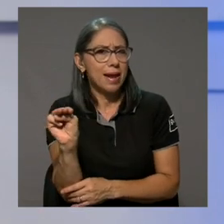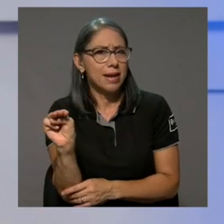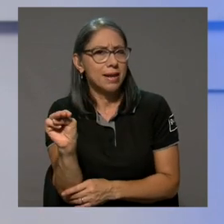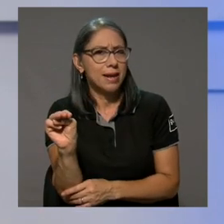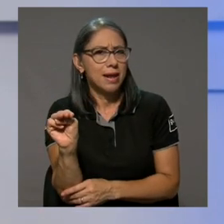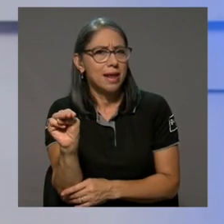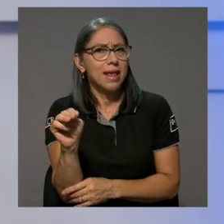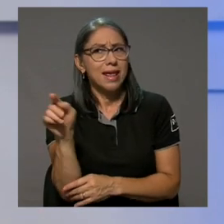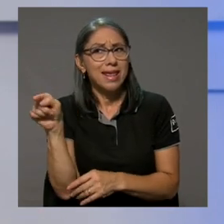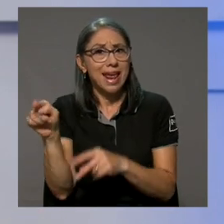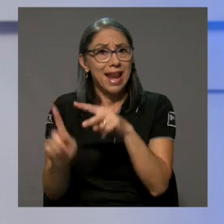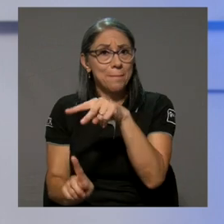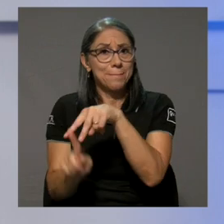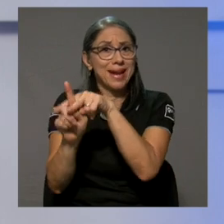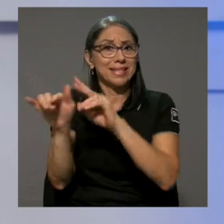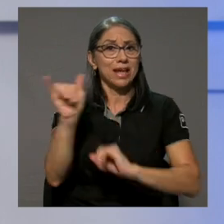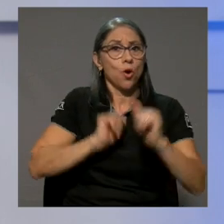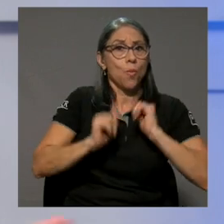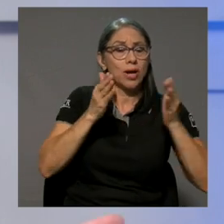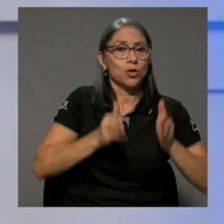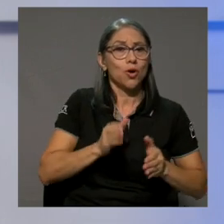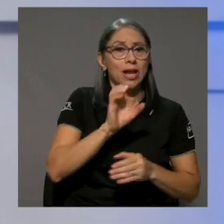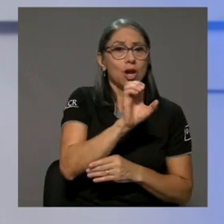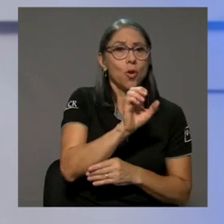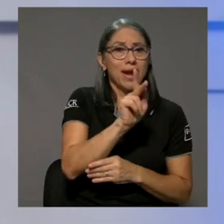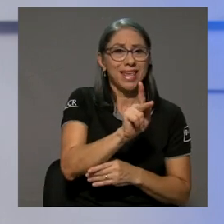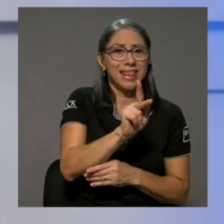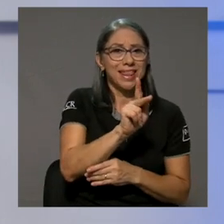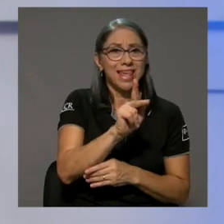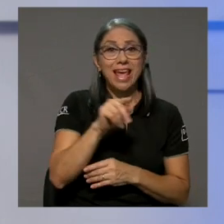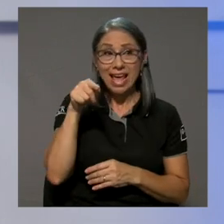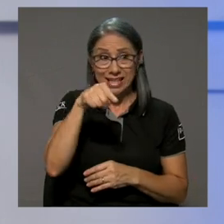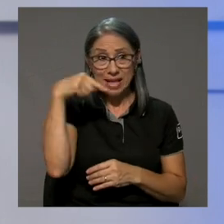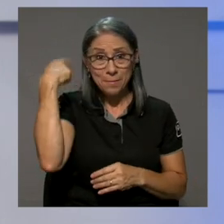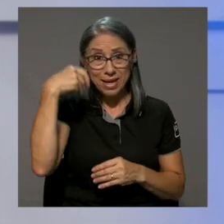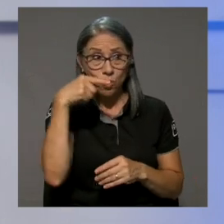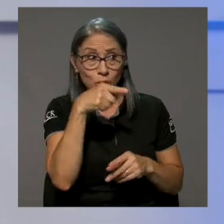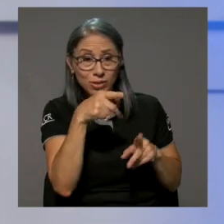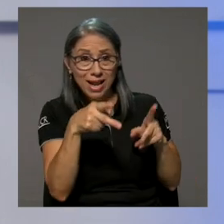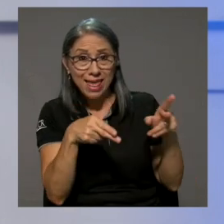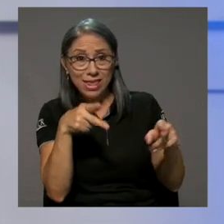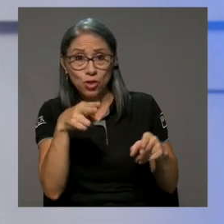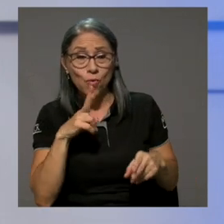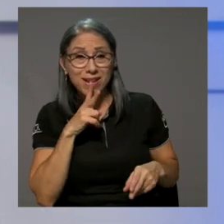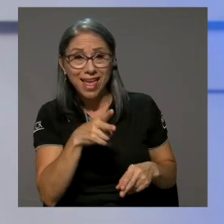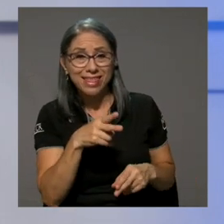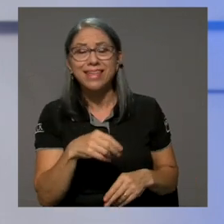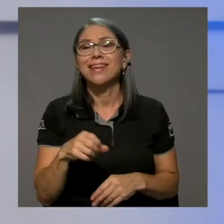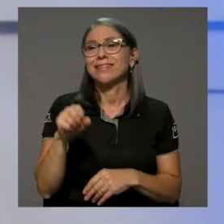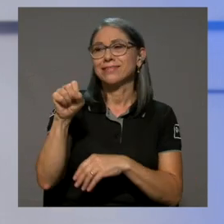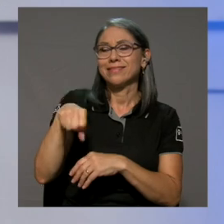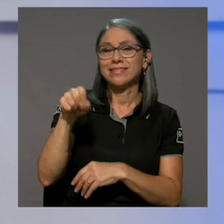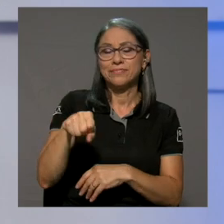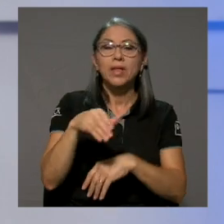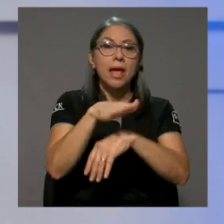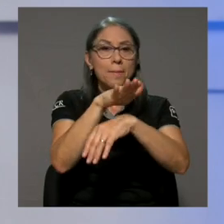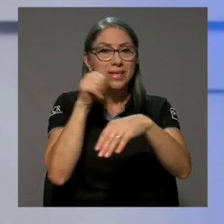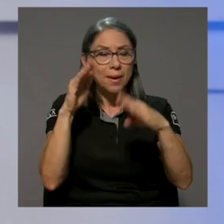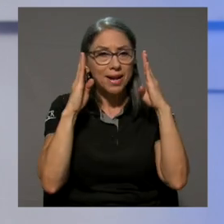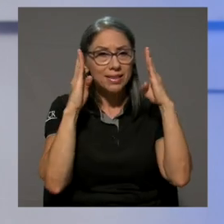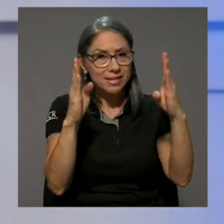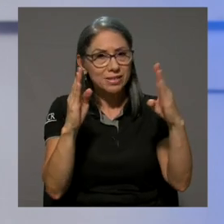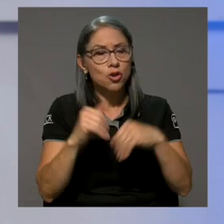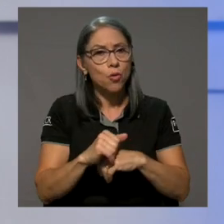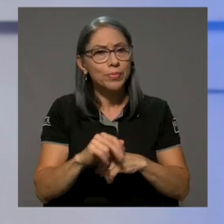aparece como actor en Chroma Kid y es una peli que vos editaste, ¿verdad? Sí. Me llama la atención, de